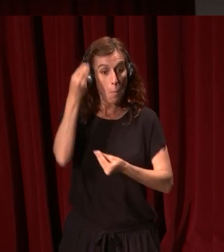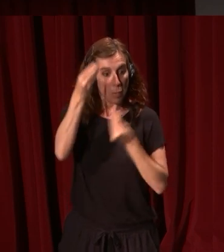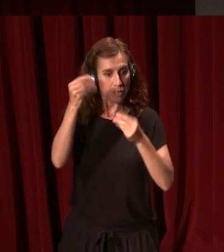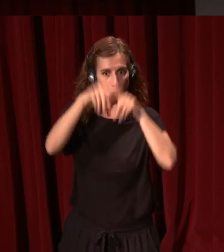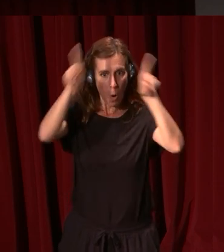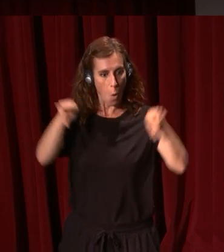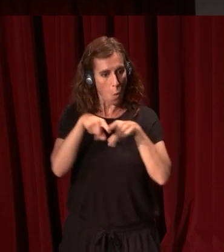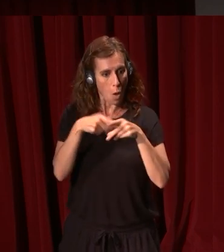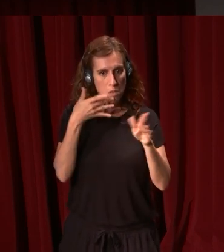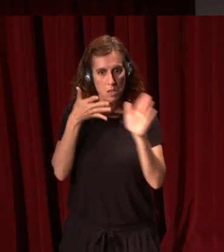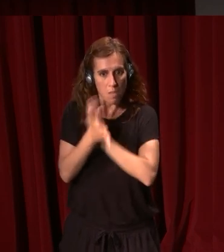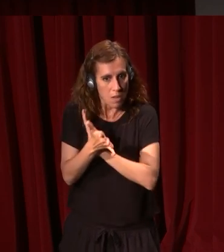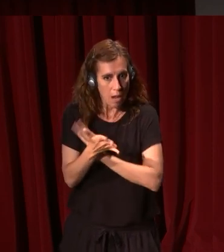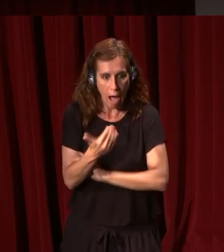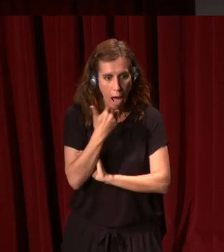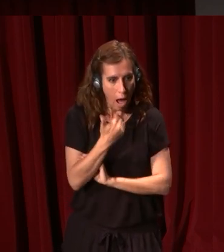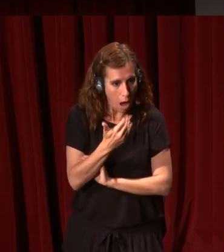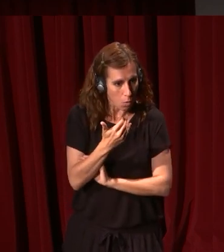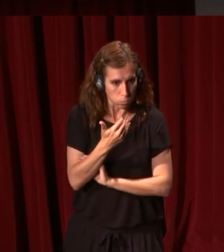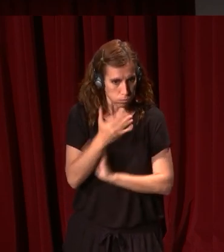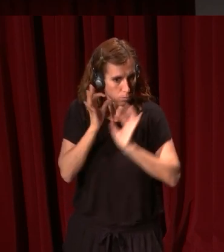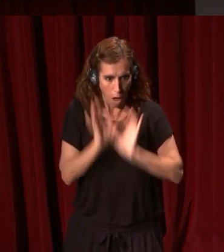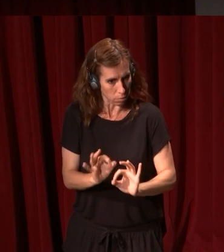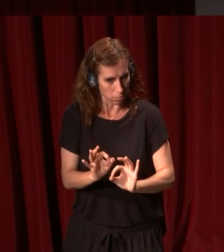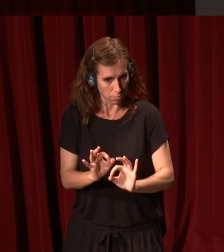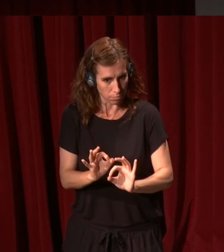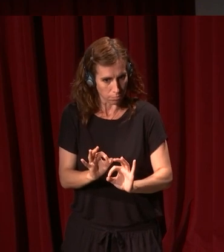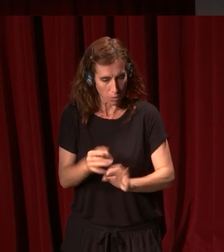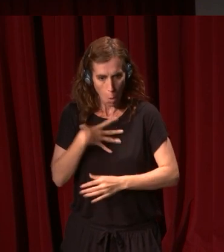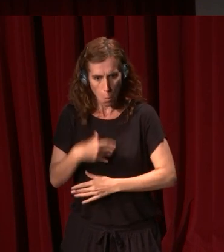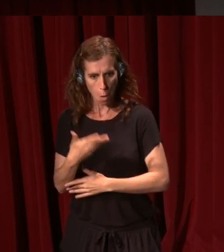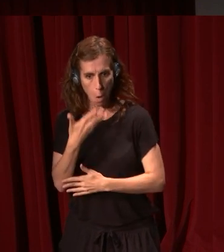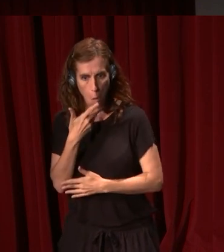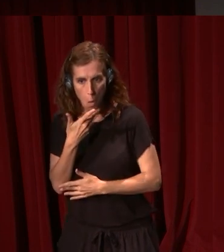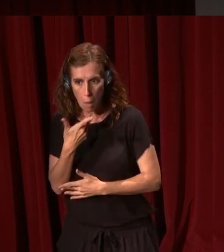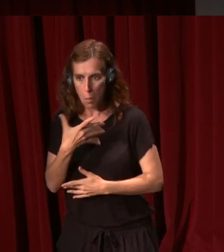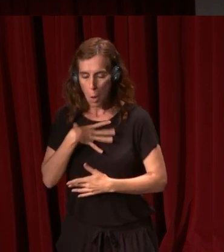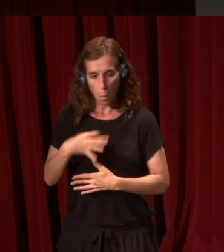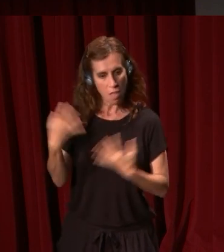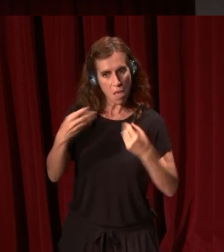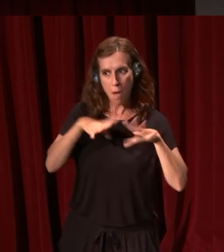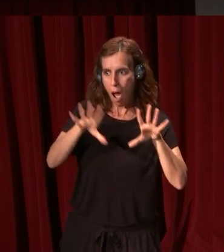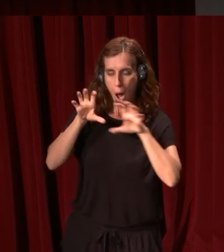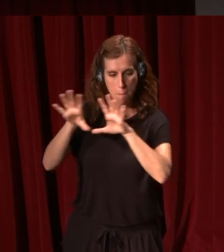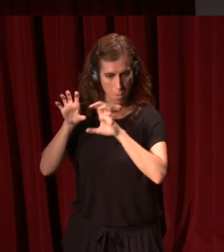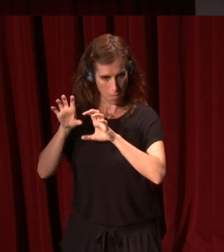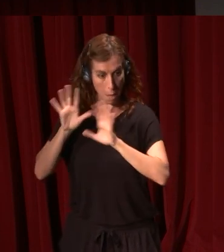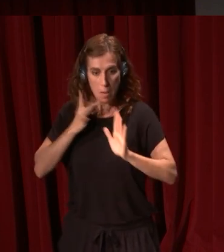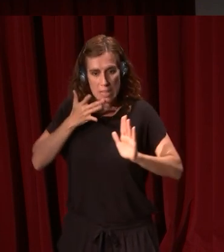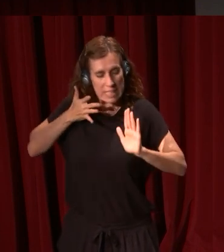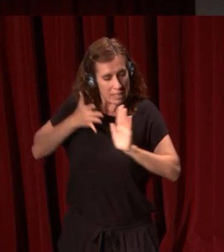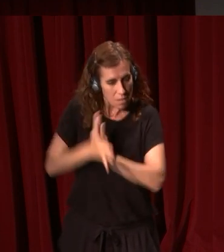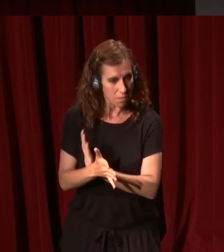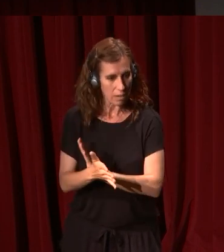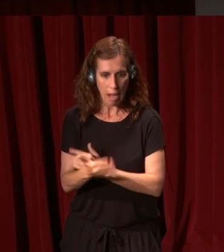significan una cosa que es incuestionable, puede que la conozcamos, pueda que tengamos que aprenderla, pero que significan